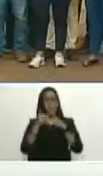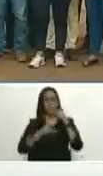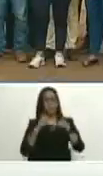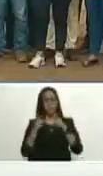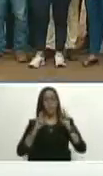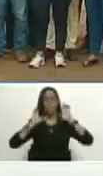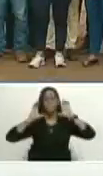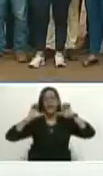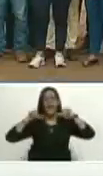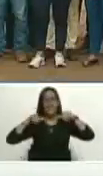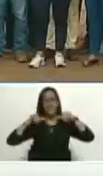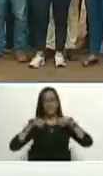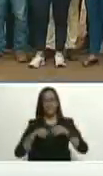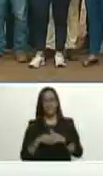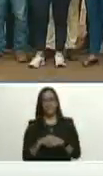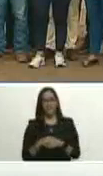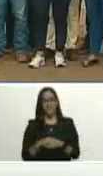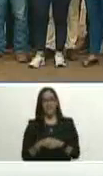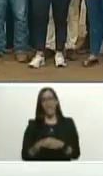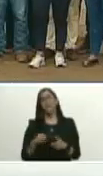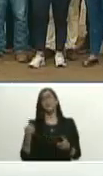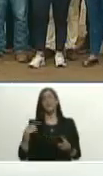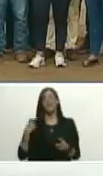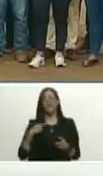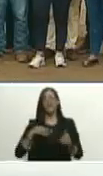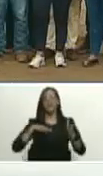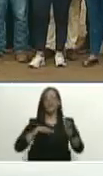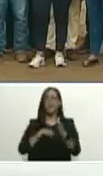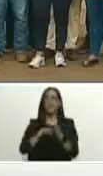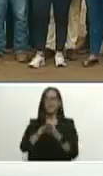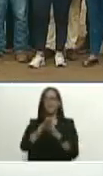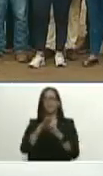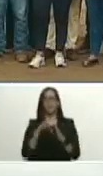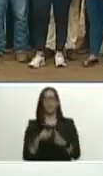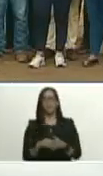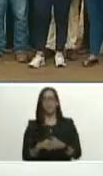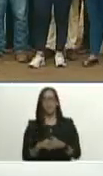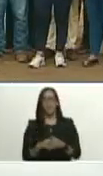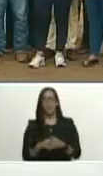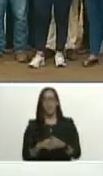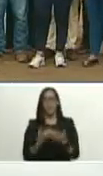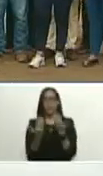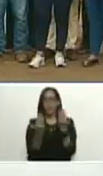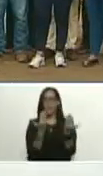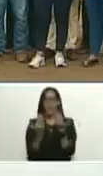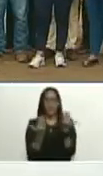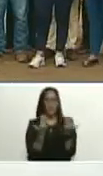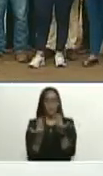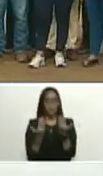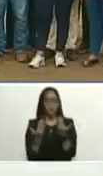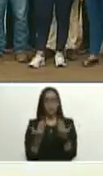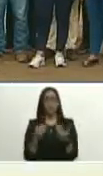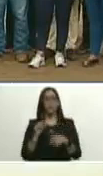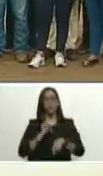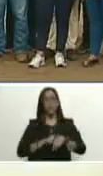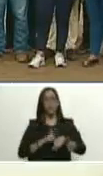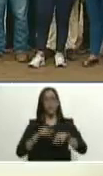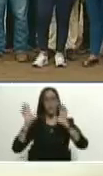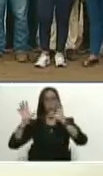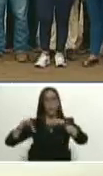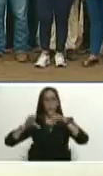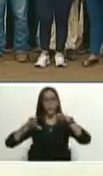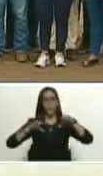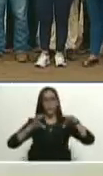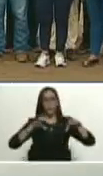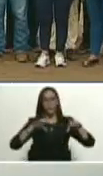hemos tenido un crecimiento en comparación con el periodo lluvioso anterior